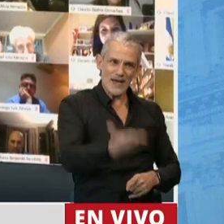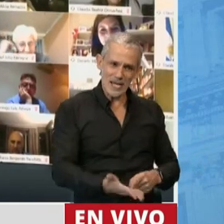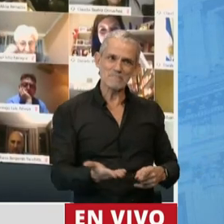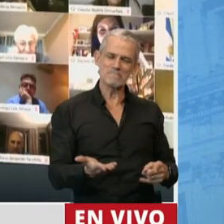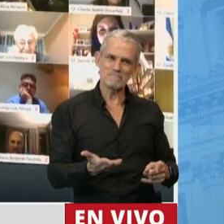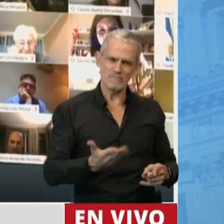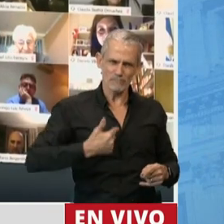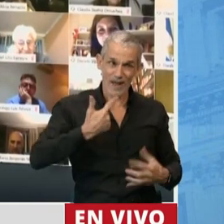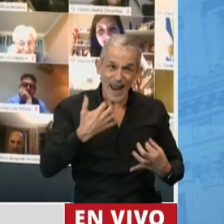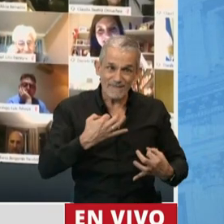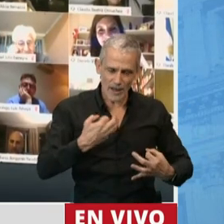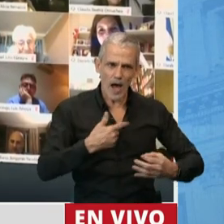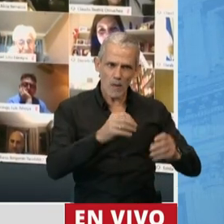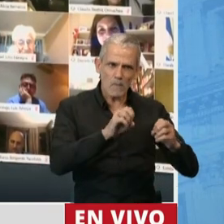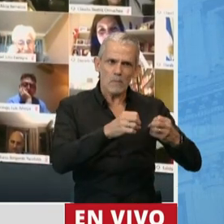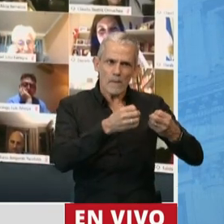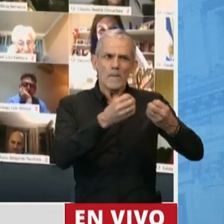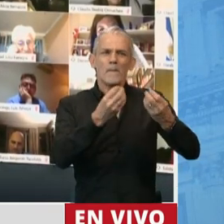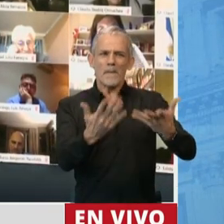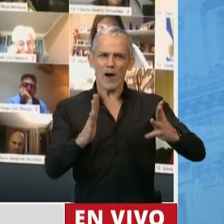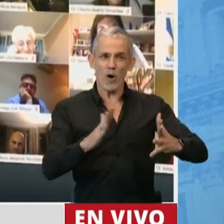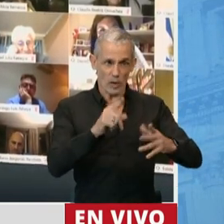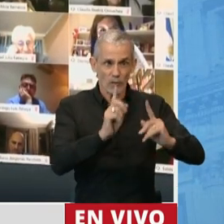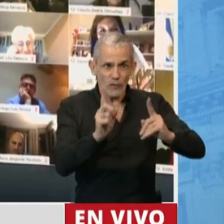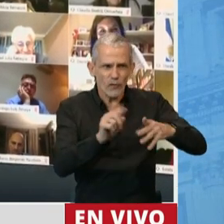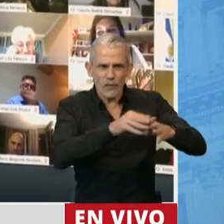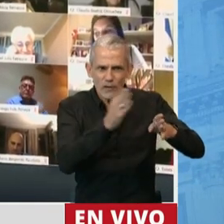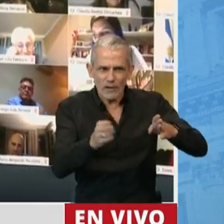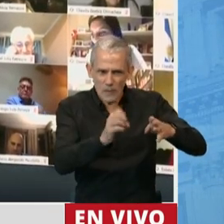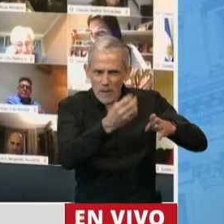Y la verdad que fue mejorando y sigue mejorando.